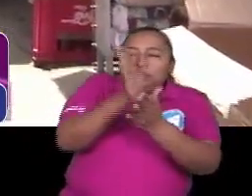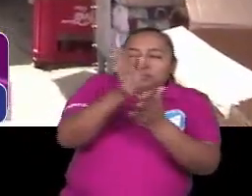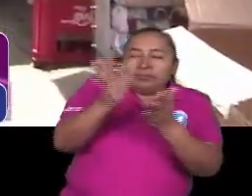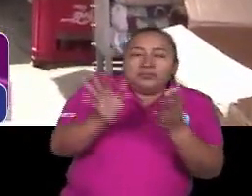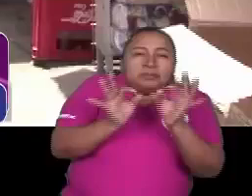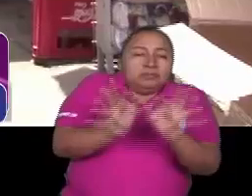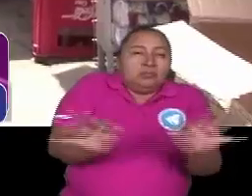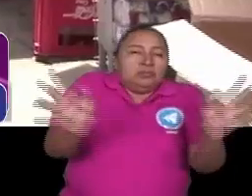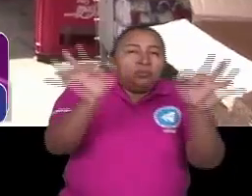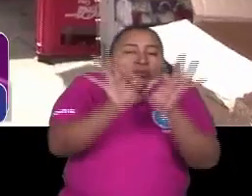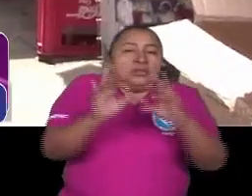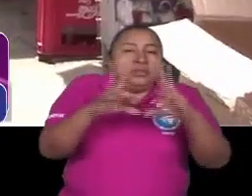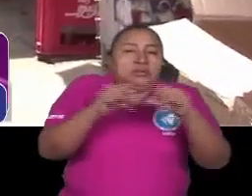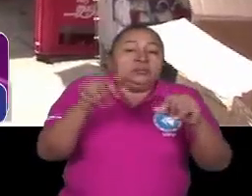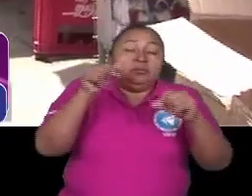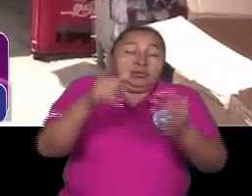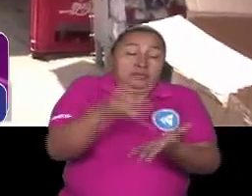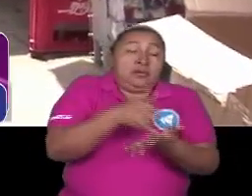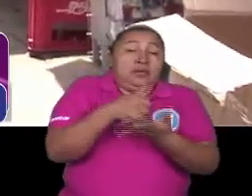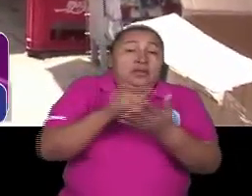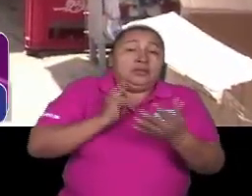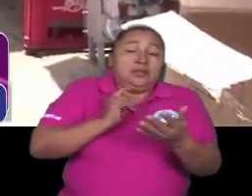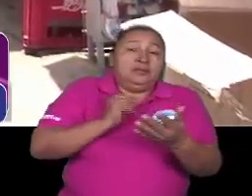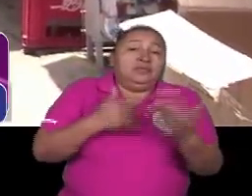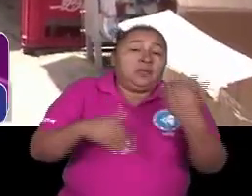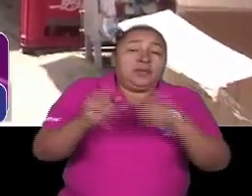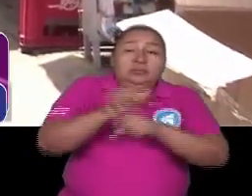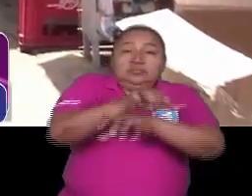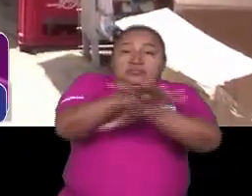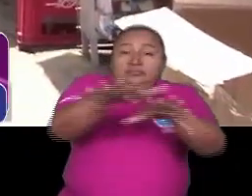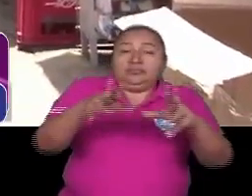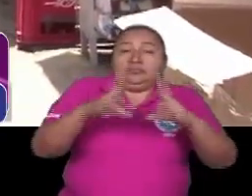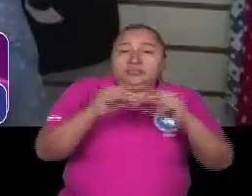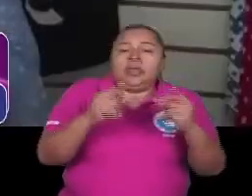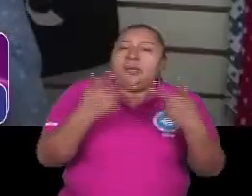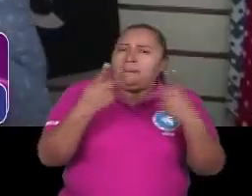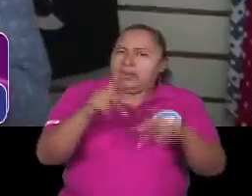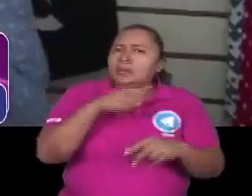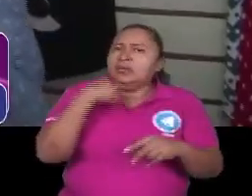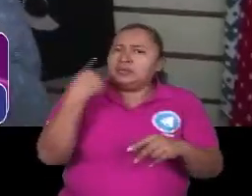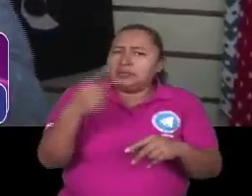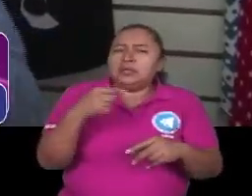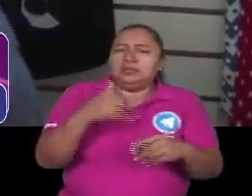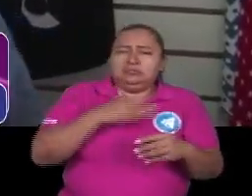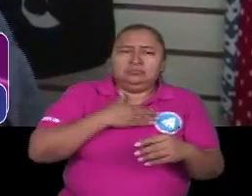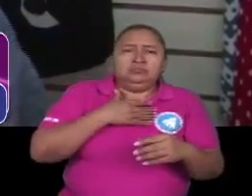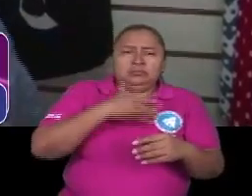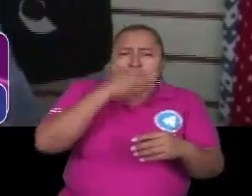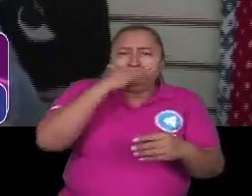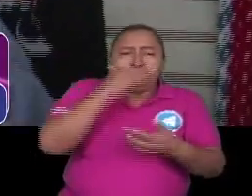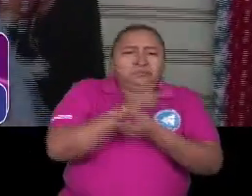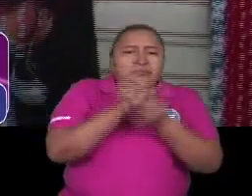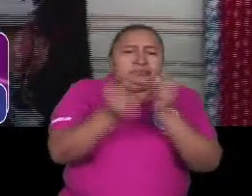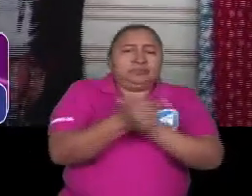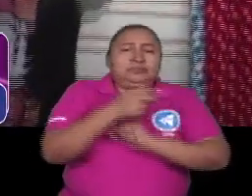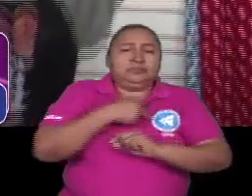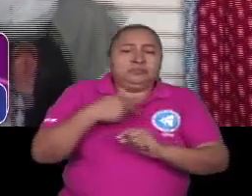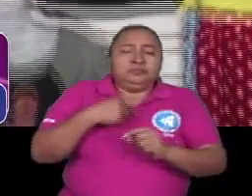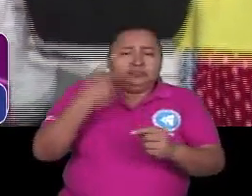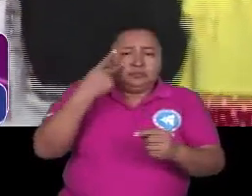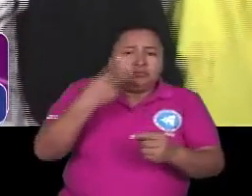delicados de Nicaragua que son los puntos de soberanía pero efectivamente la revolución ha hecho como ir